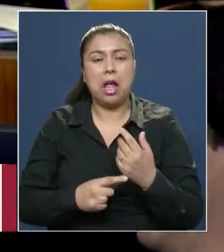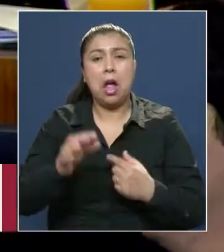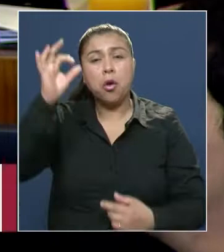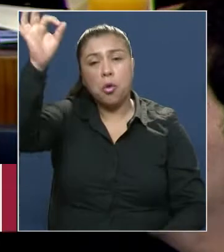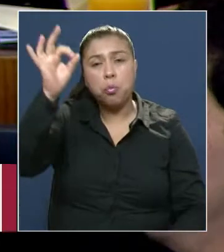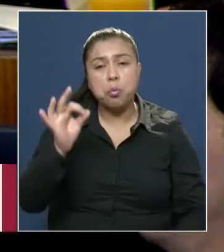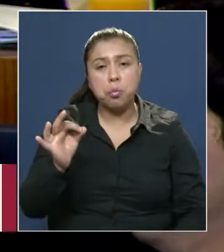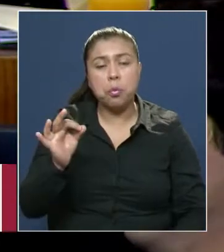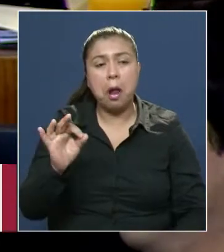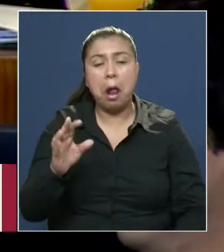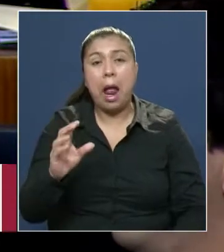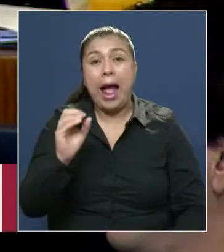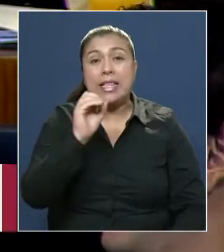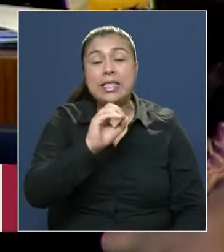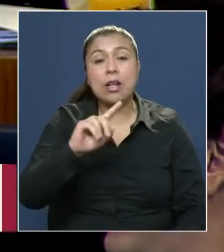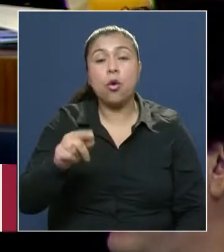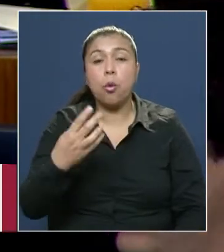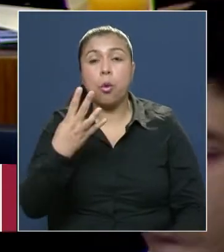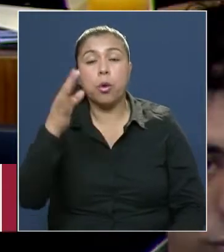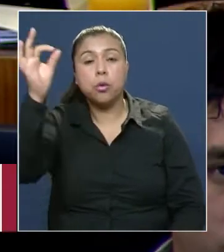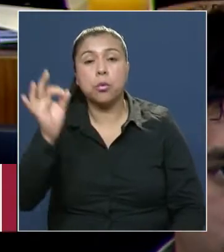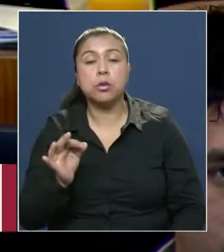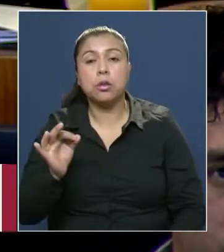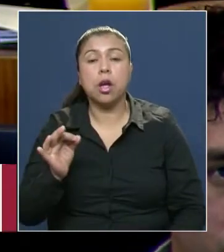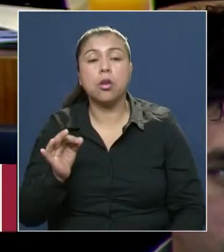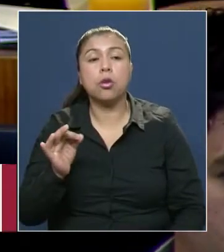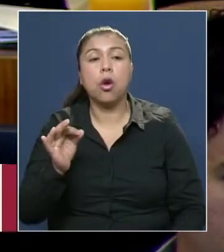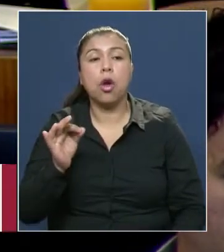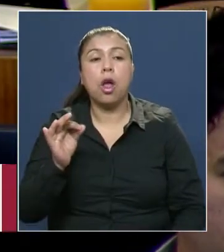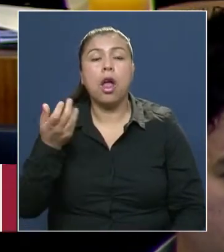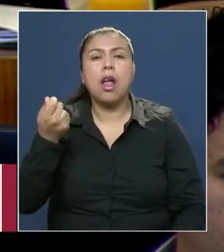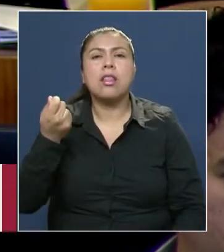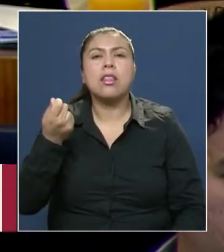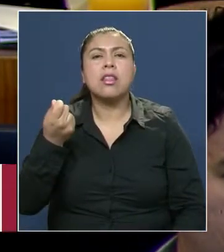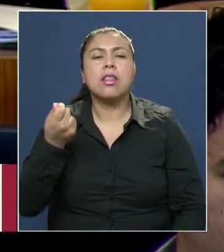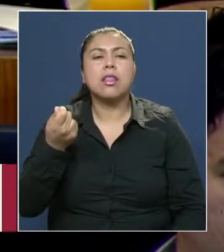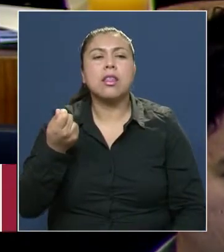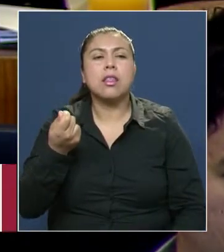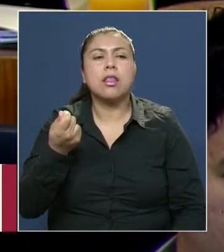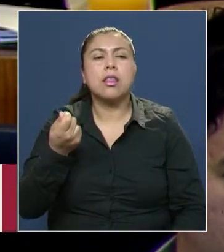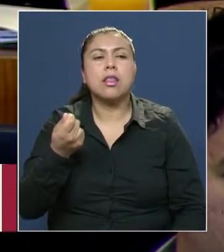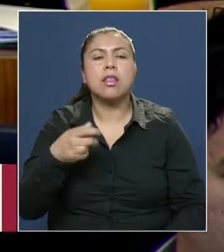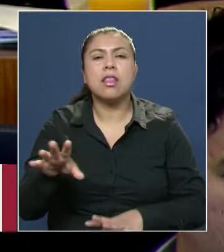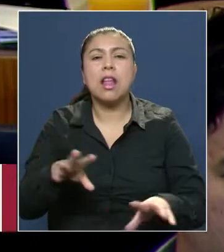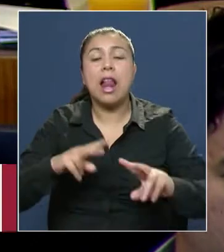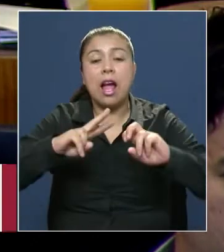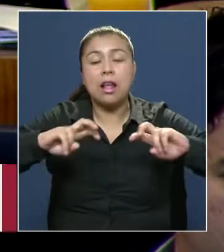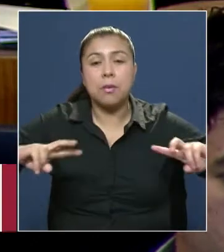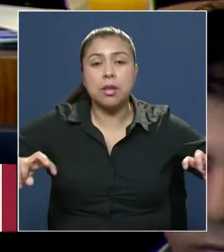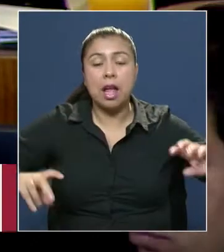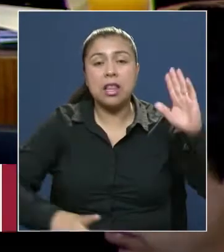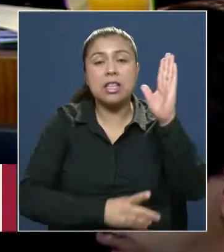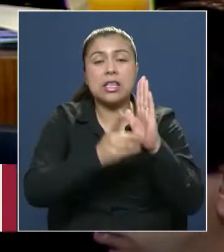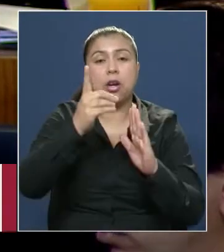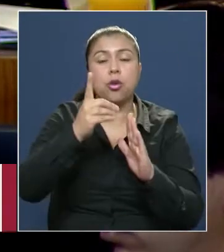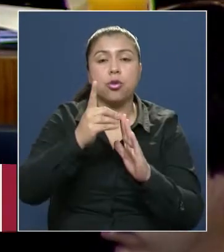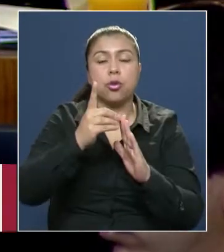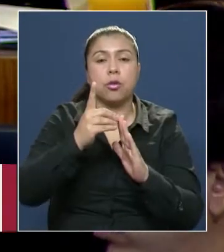cercano al 0,4% del PIB para la investigación y el desarrollo,